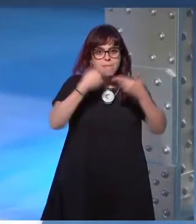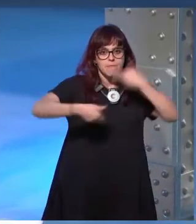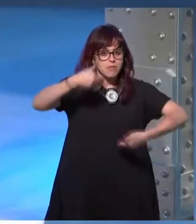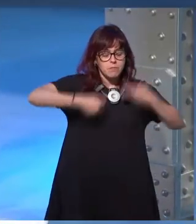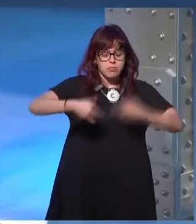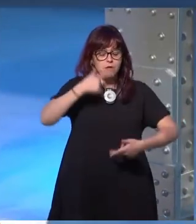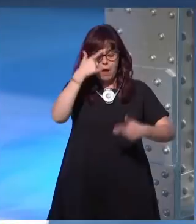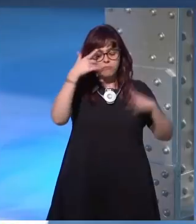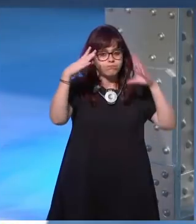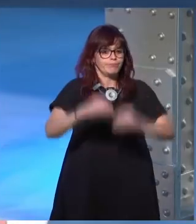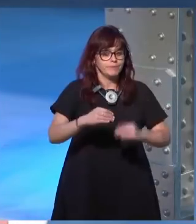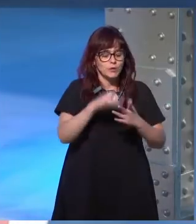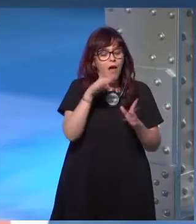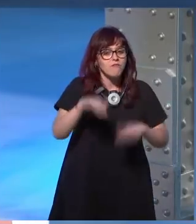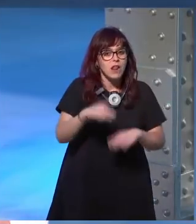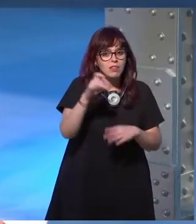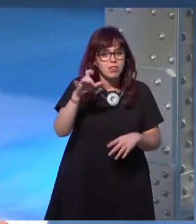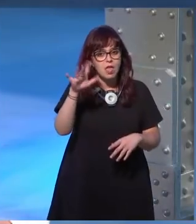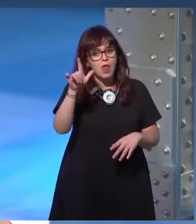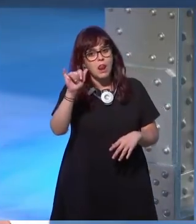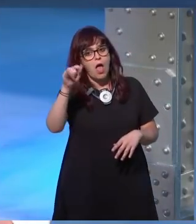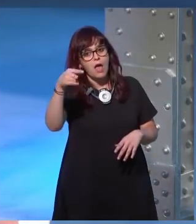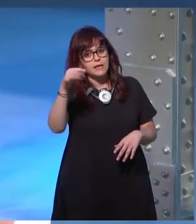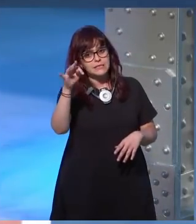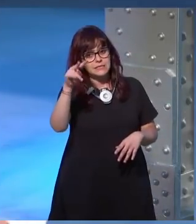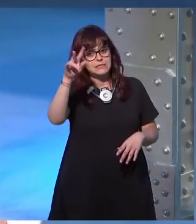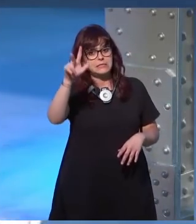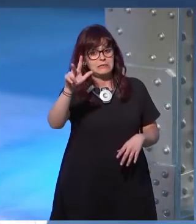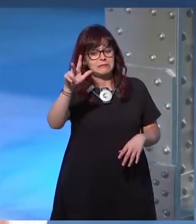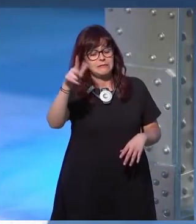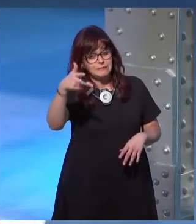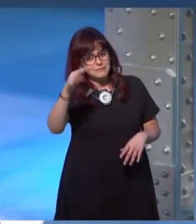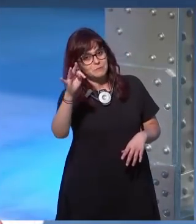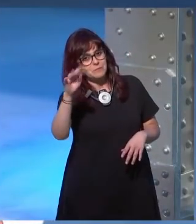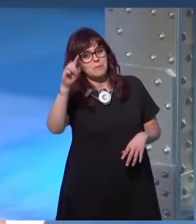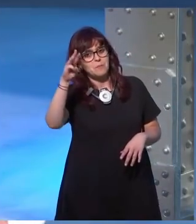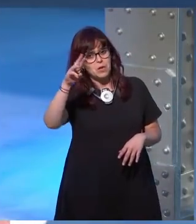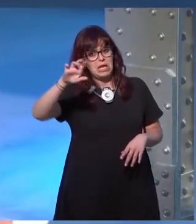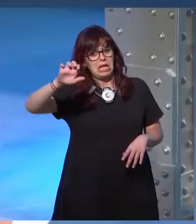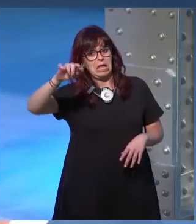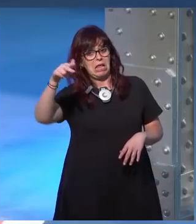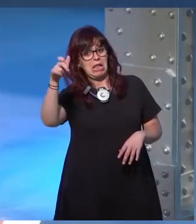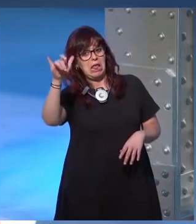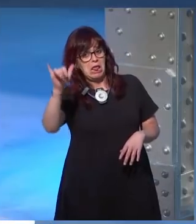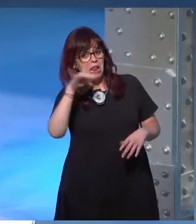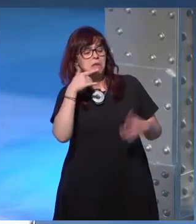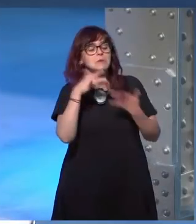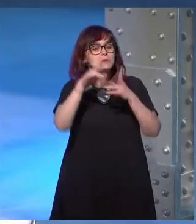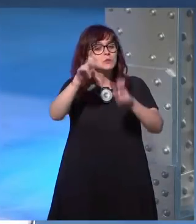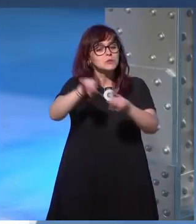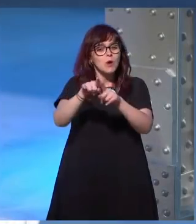retomarlo poder llegar a The Light Brigade pues me sirvió para darme cuenta de lo que agota el proceso de escribir